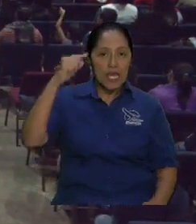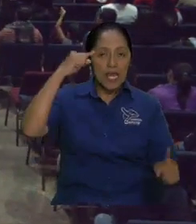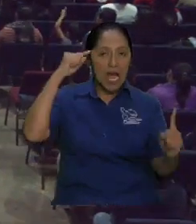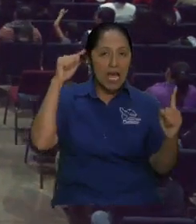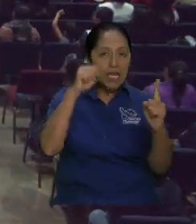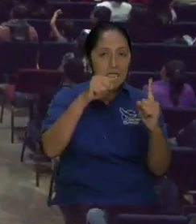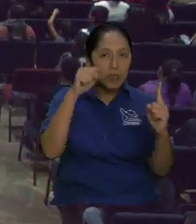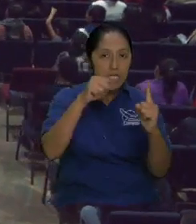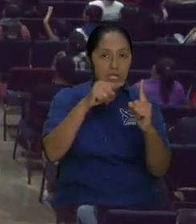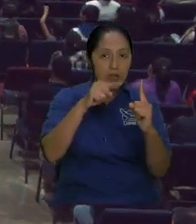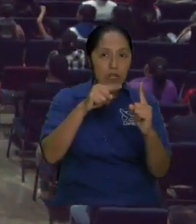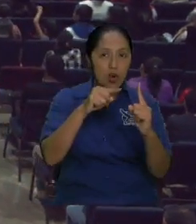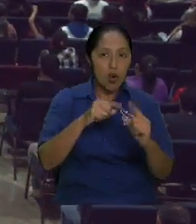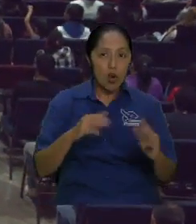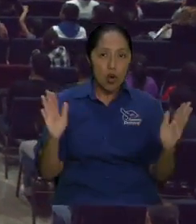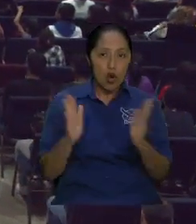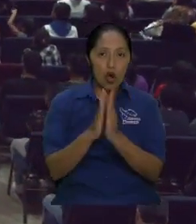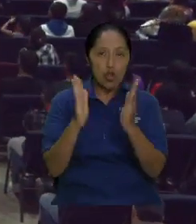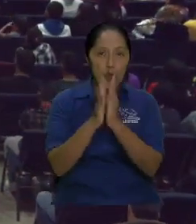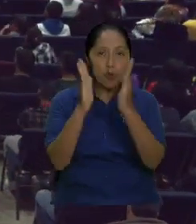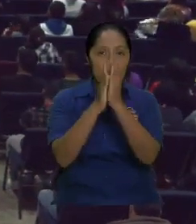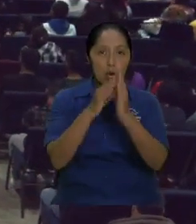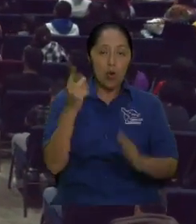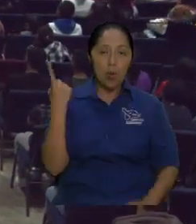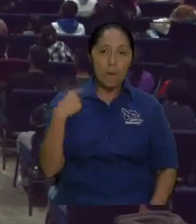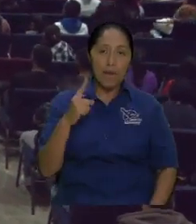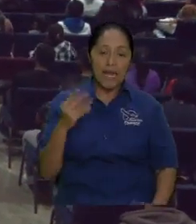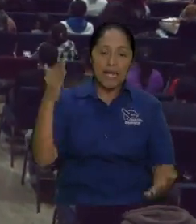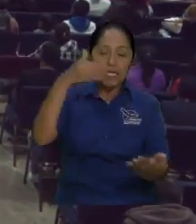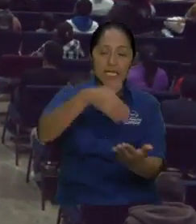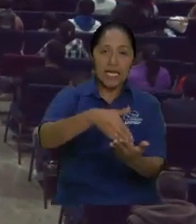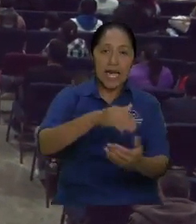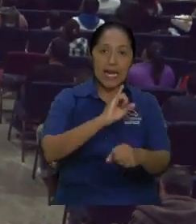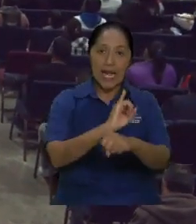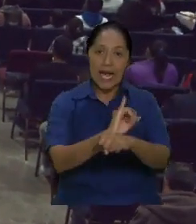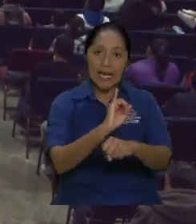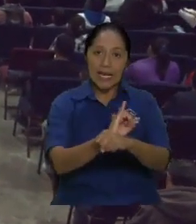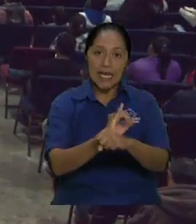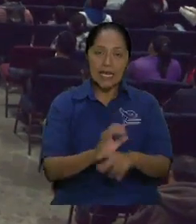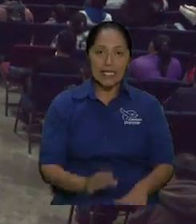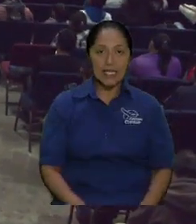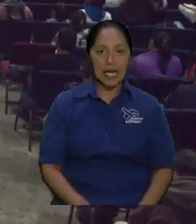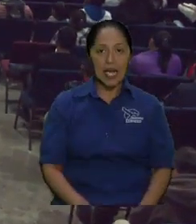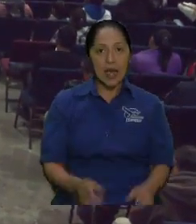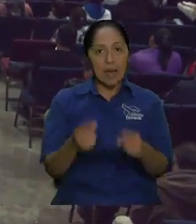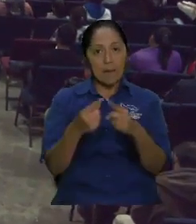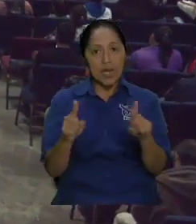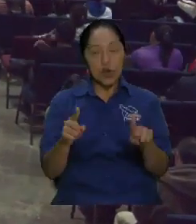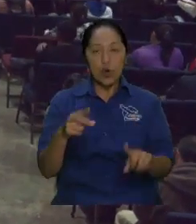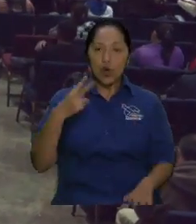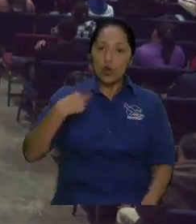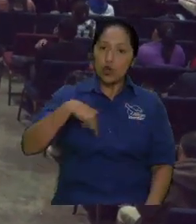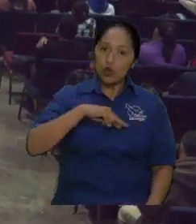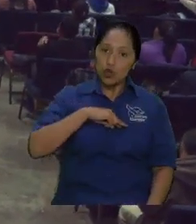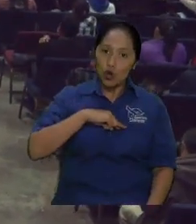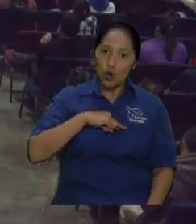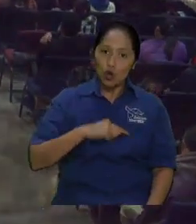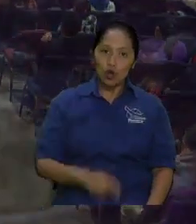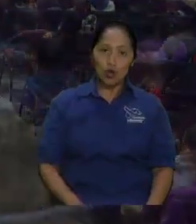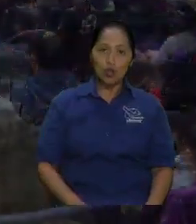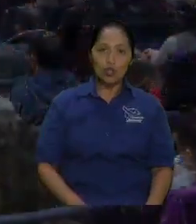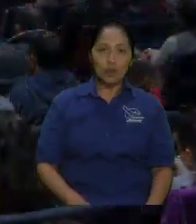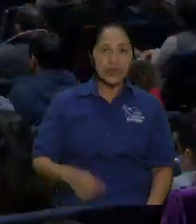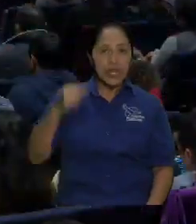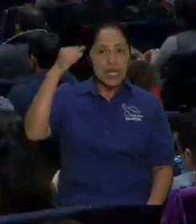guardan el domingo. Nosotros no, nosotros guardamos todos los días, ¿verdad? Y lo dedicamos al